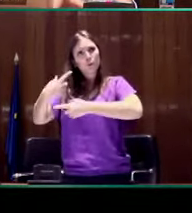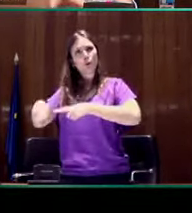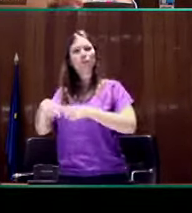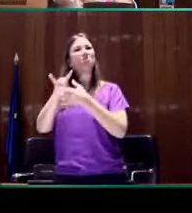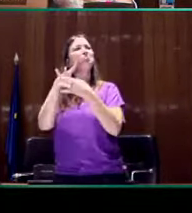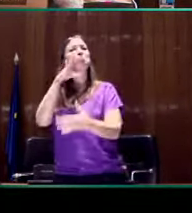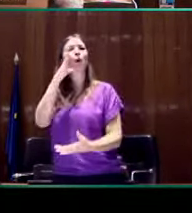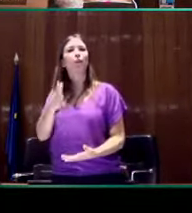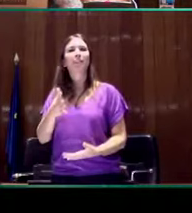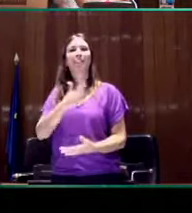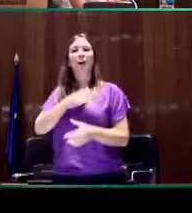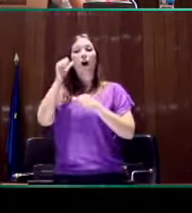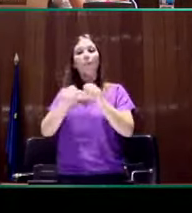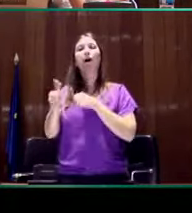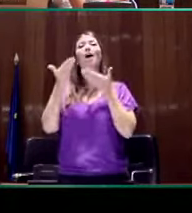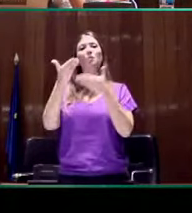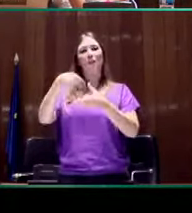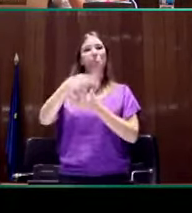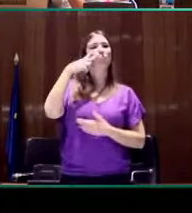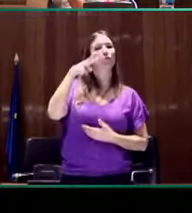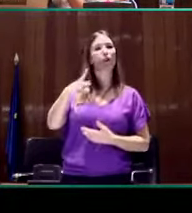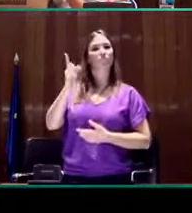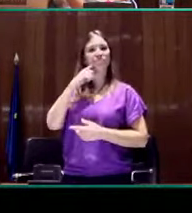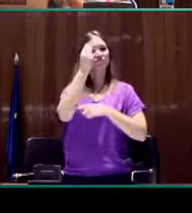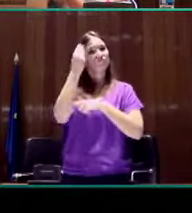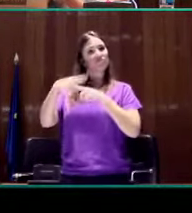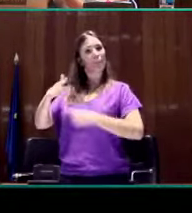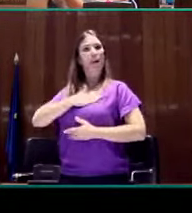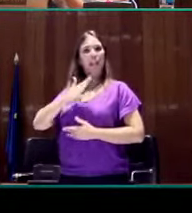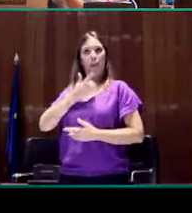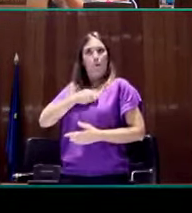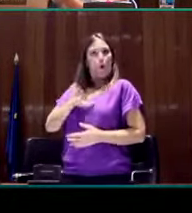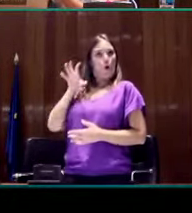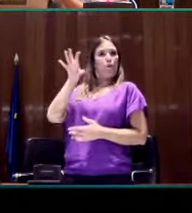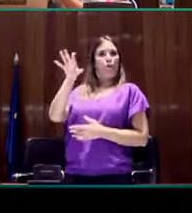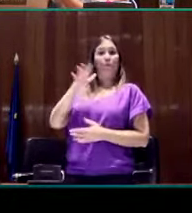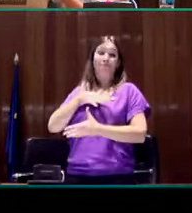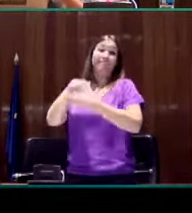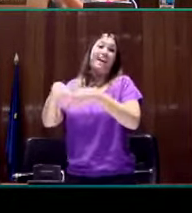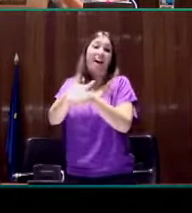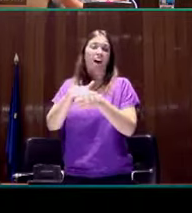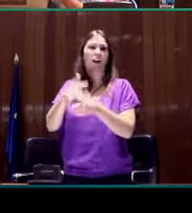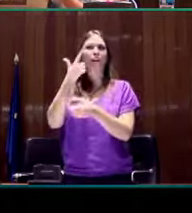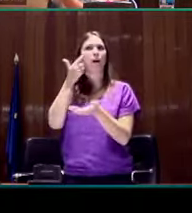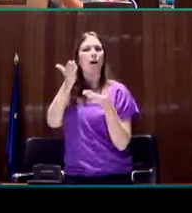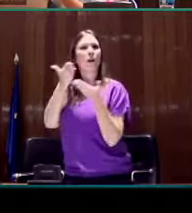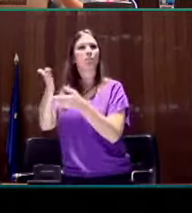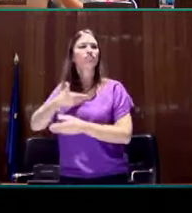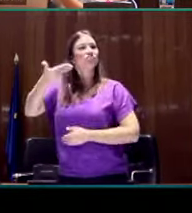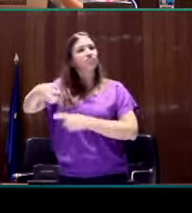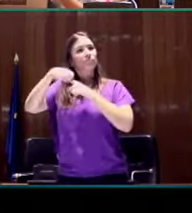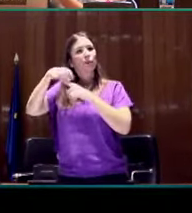museos y utilizando la educación patrimonial, que es en el área en el que yo me desenvuelvo, como clave